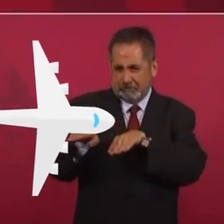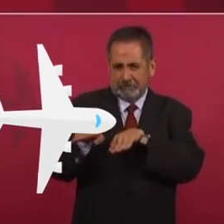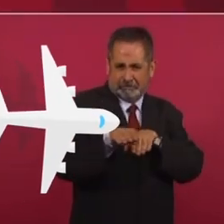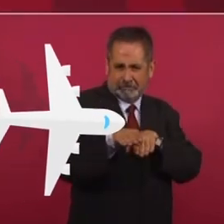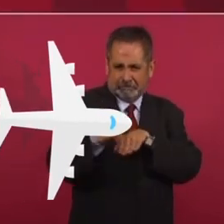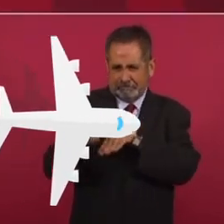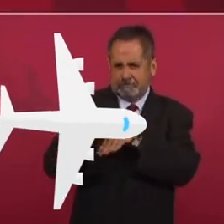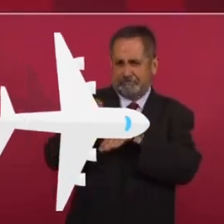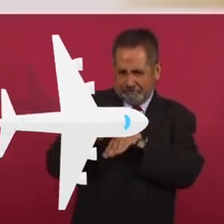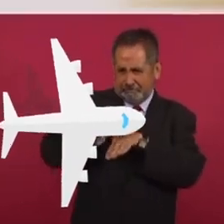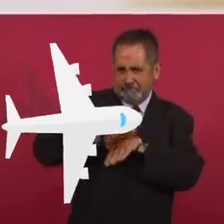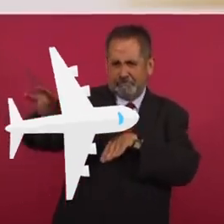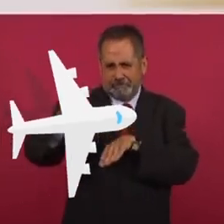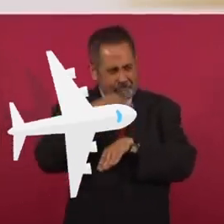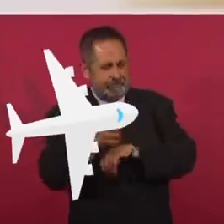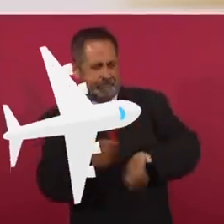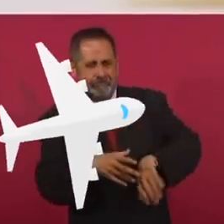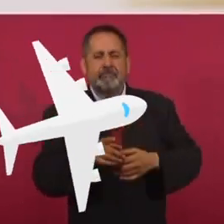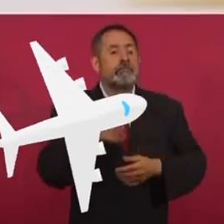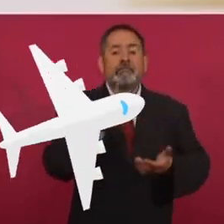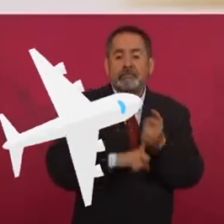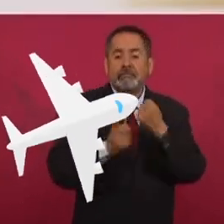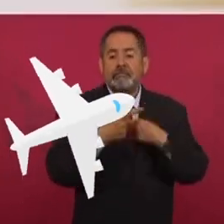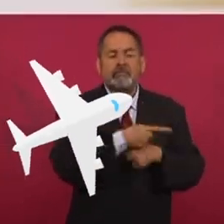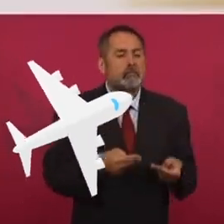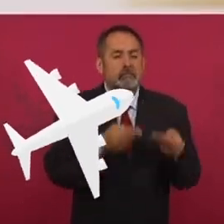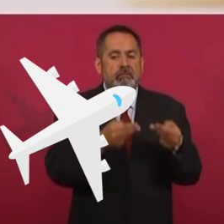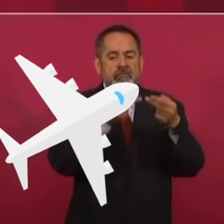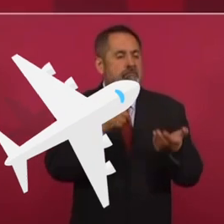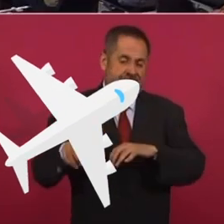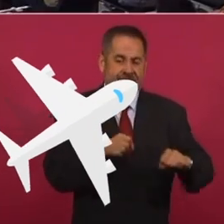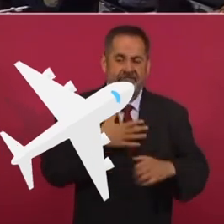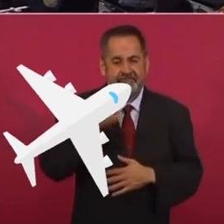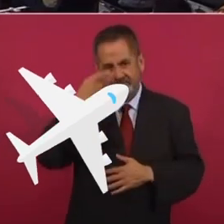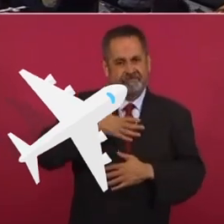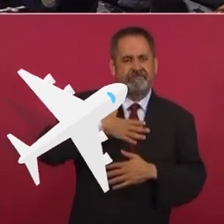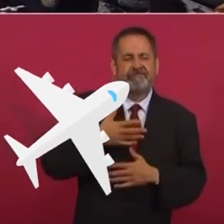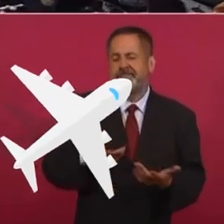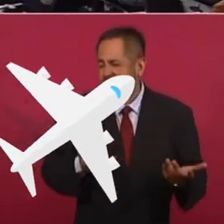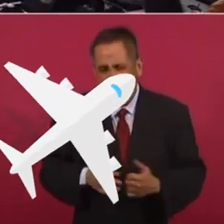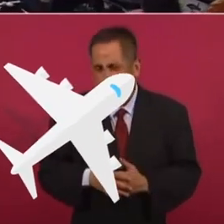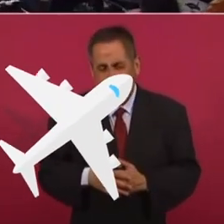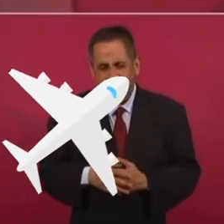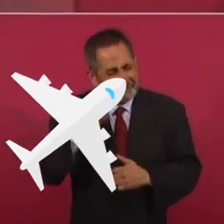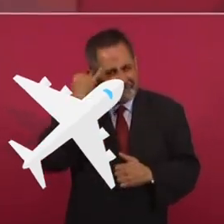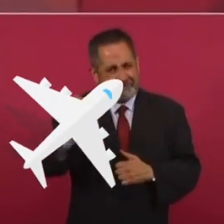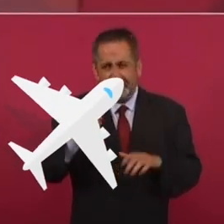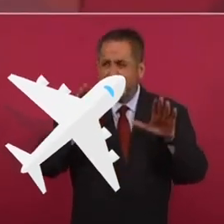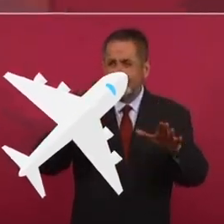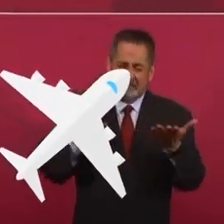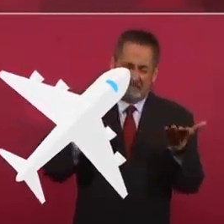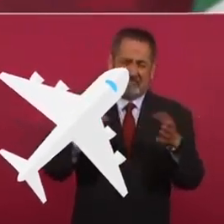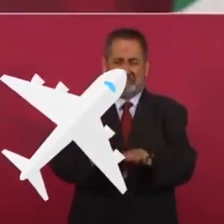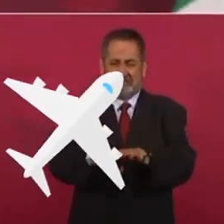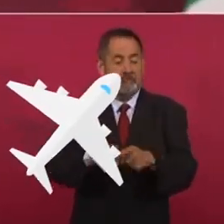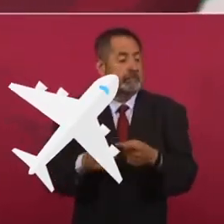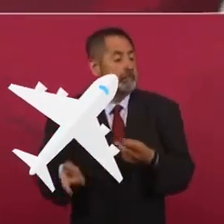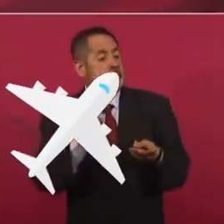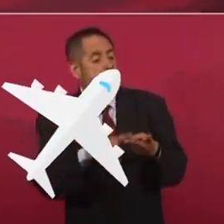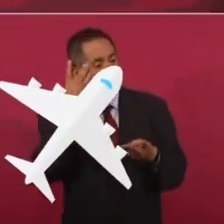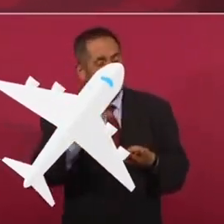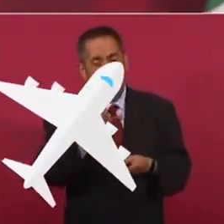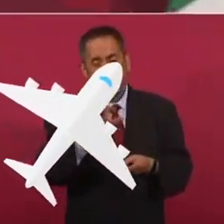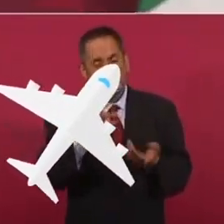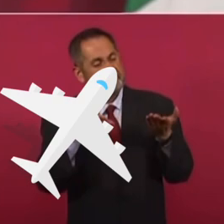Santa Lucía. Porque lo que estaba detrás era el negocio inmobiliario. Son unos corruptos. Imagínense, cerrar el actual aeropuerto, cerrar el